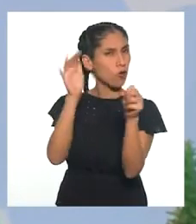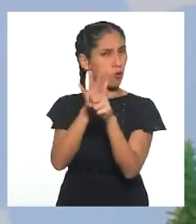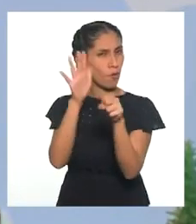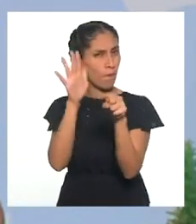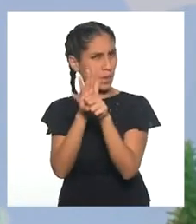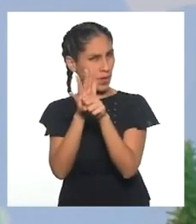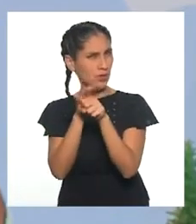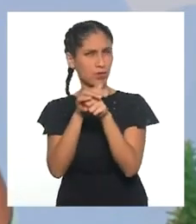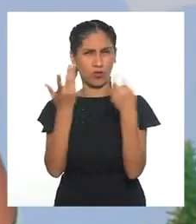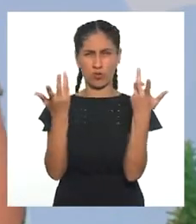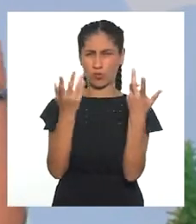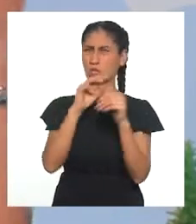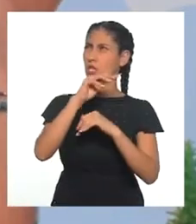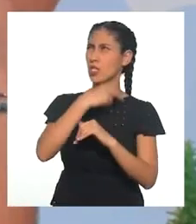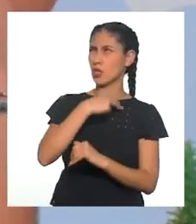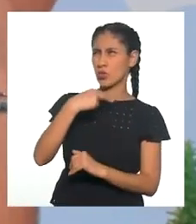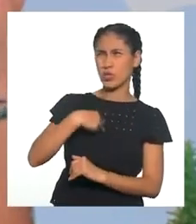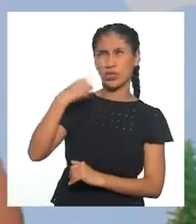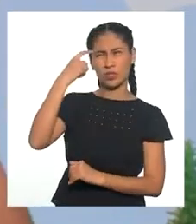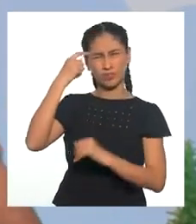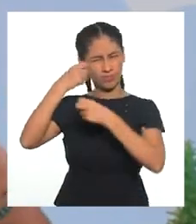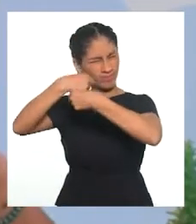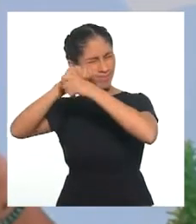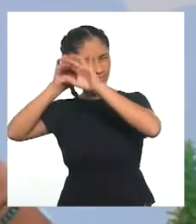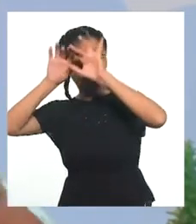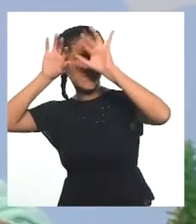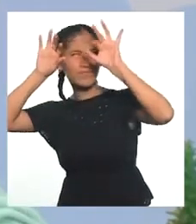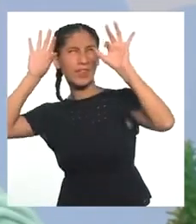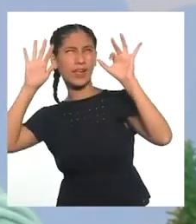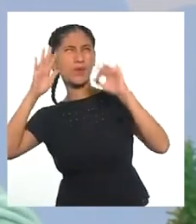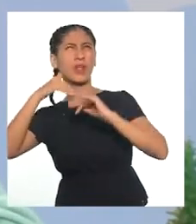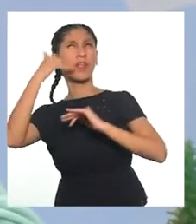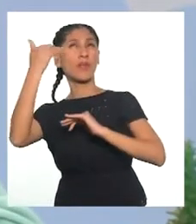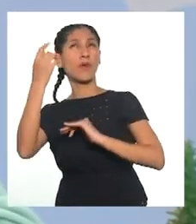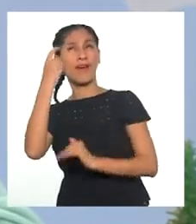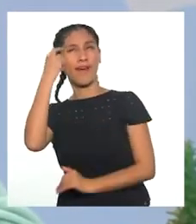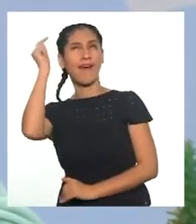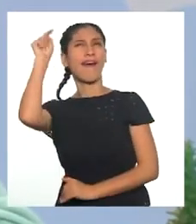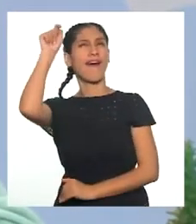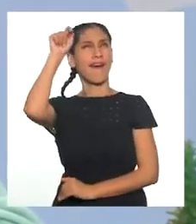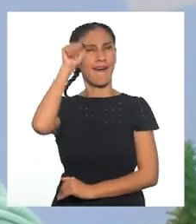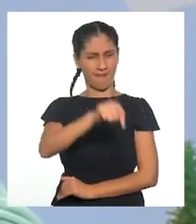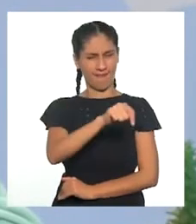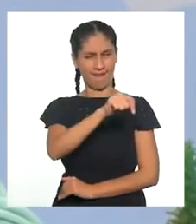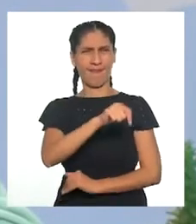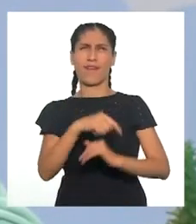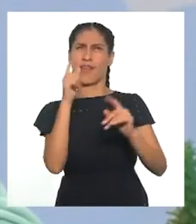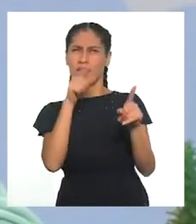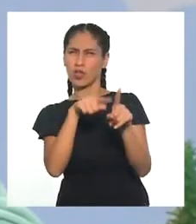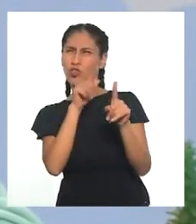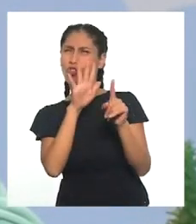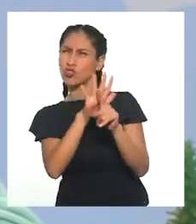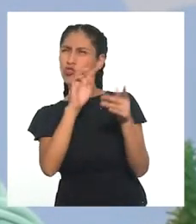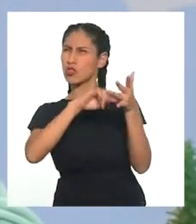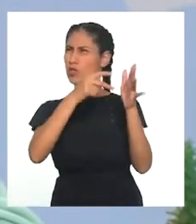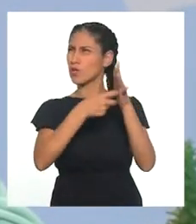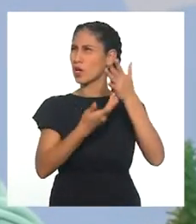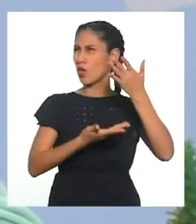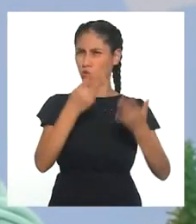la amplitud de nuestra creatividad, para luego aterrizar en un concepto viable. Muy bien, Andrea.